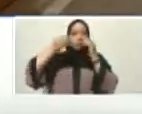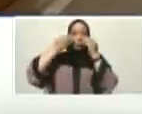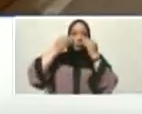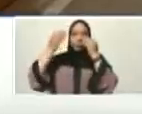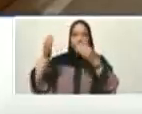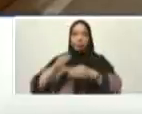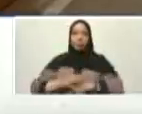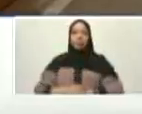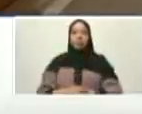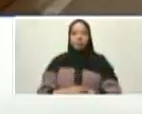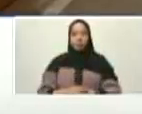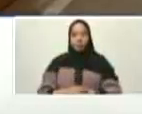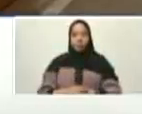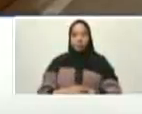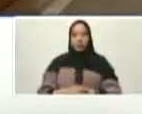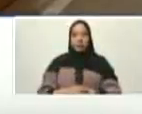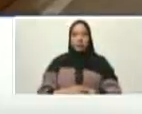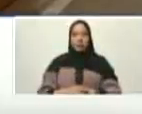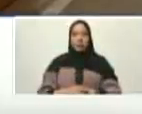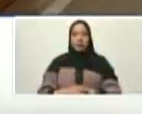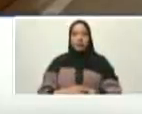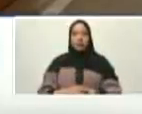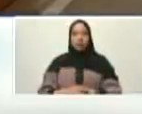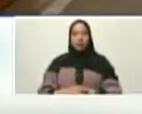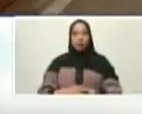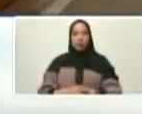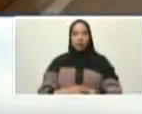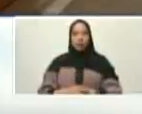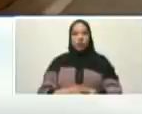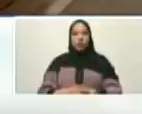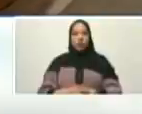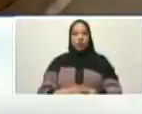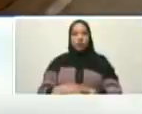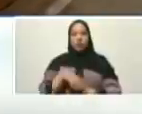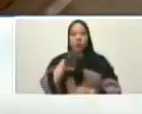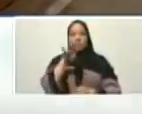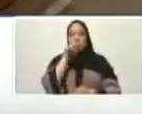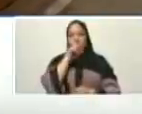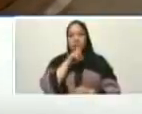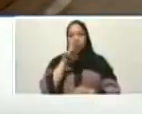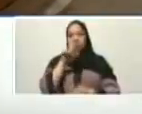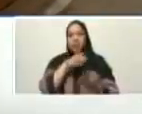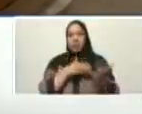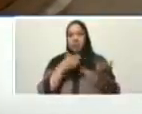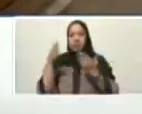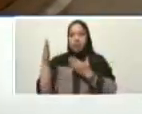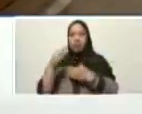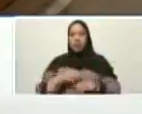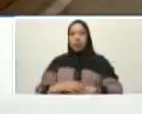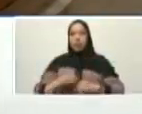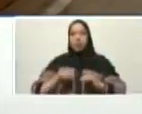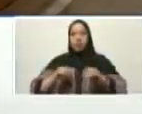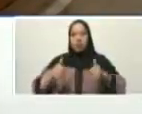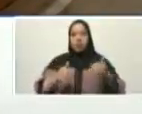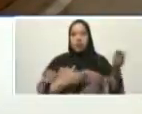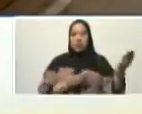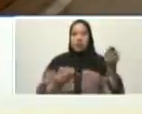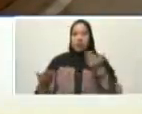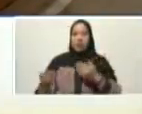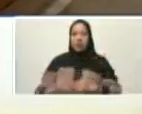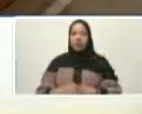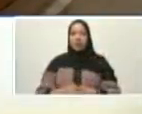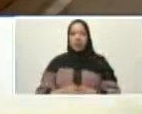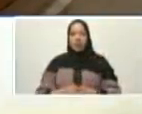vamos a ver el video de hace 150 días como nació este proyecto adelante